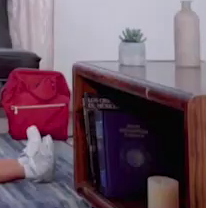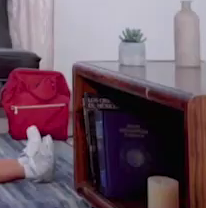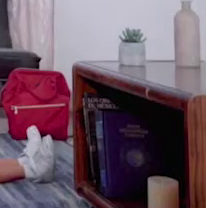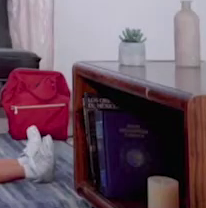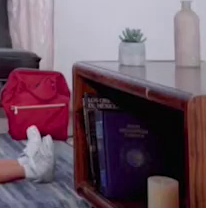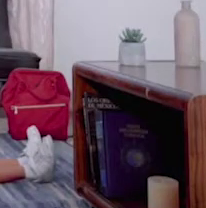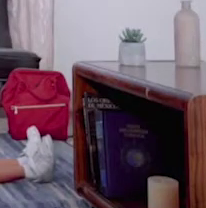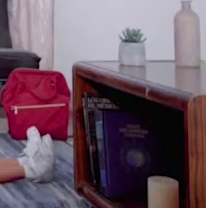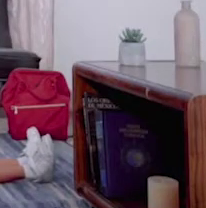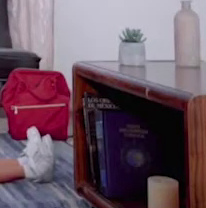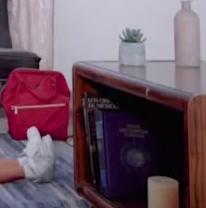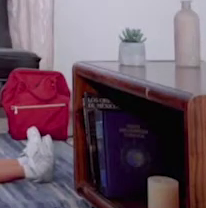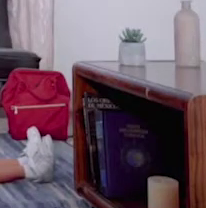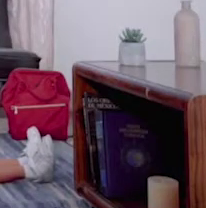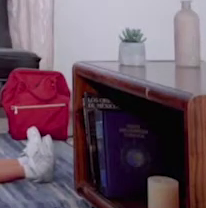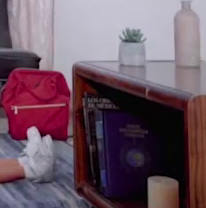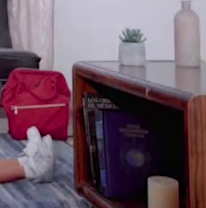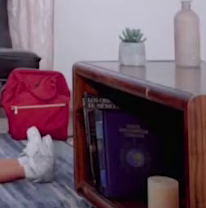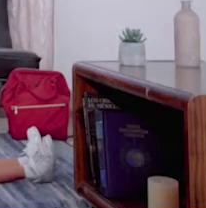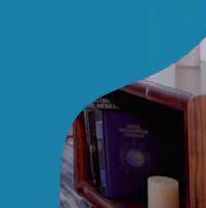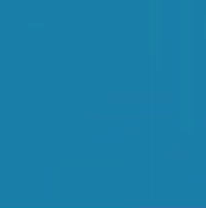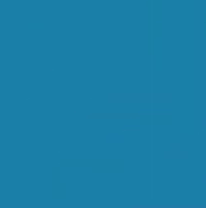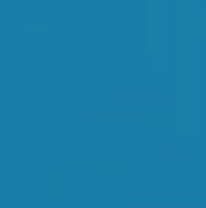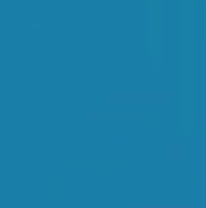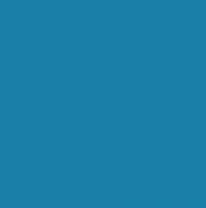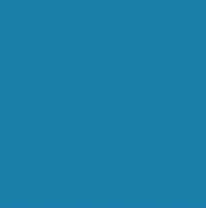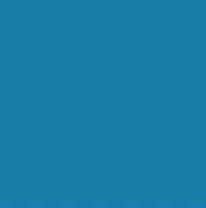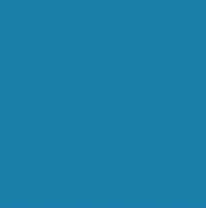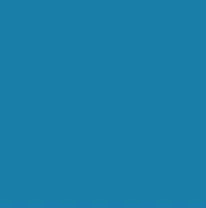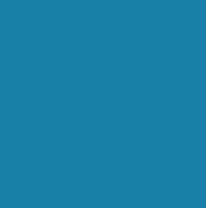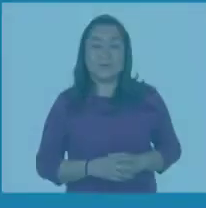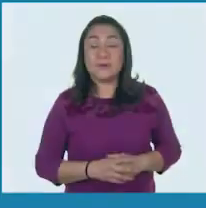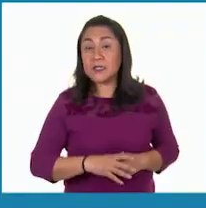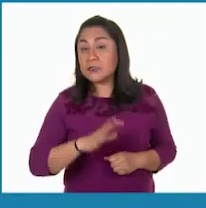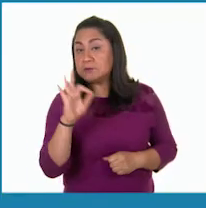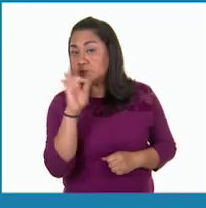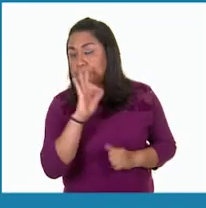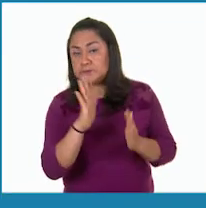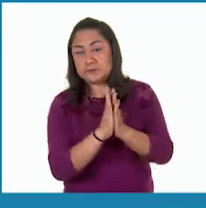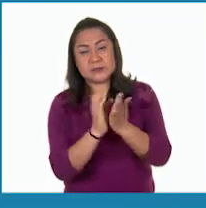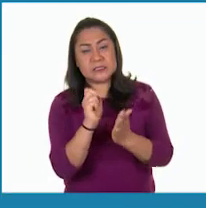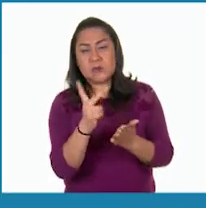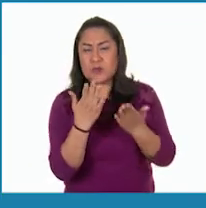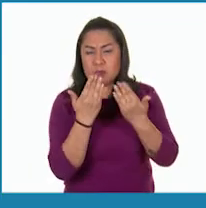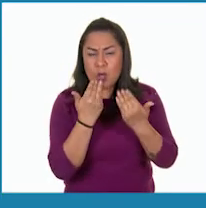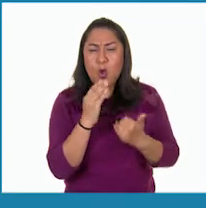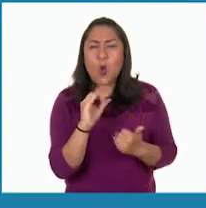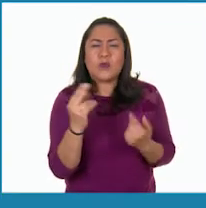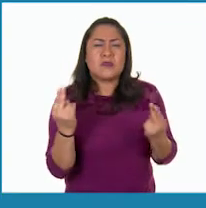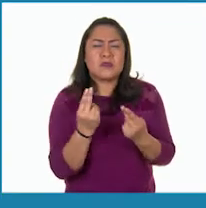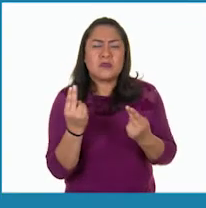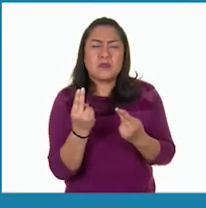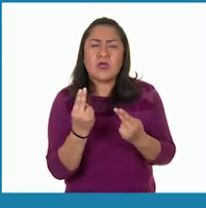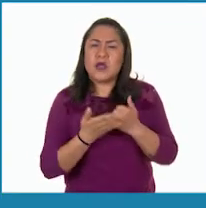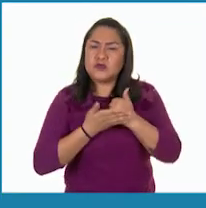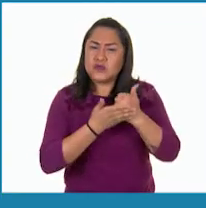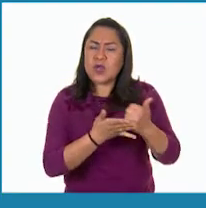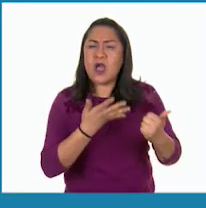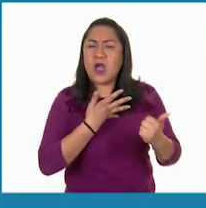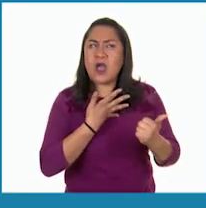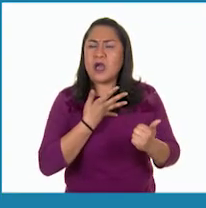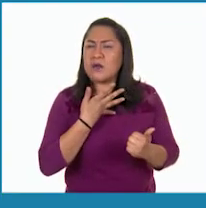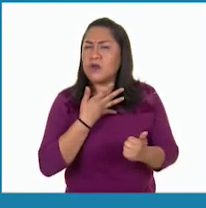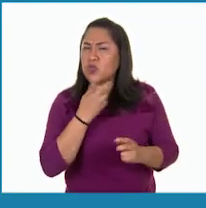¡Suscríbete al canal! Si no tienes el libro de texto o necesitas ayuda para responder las